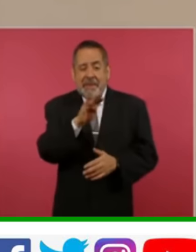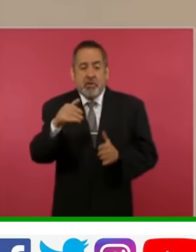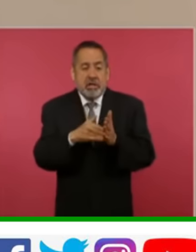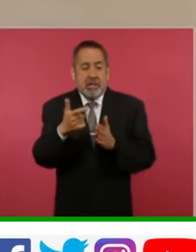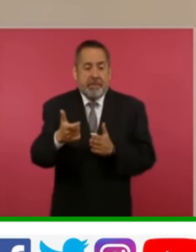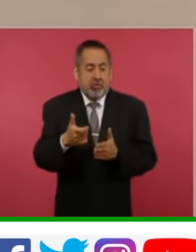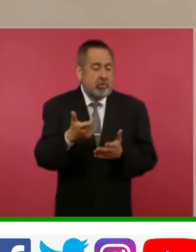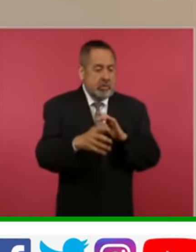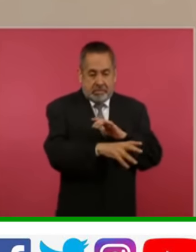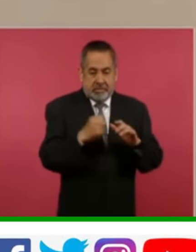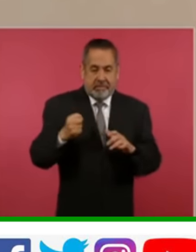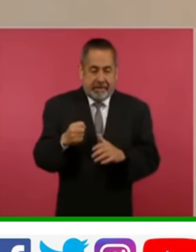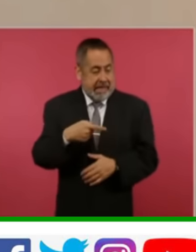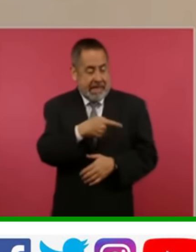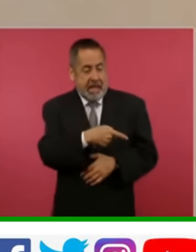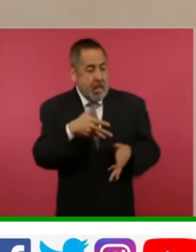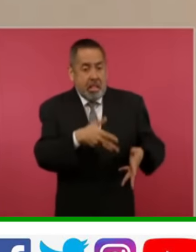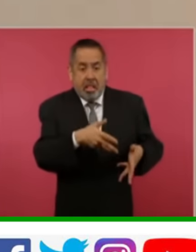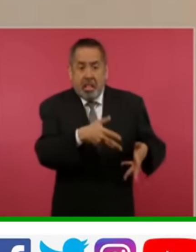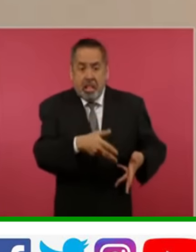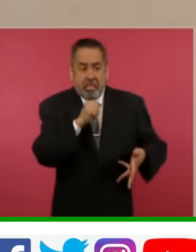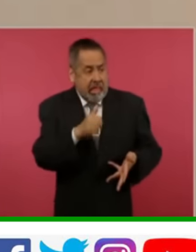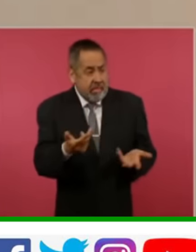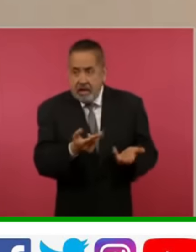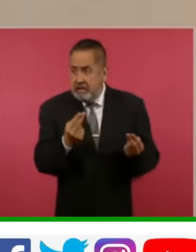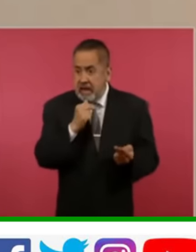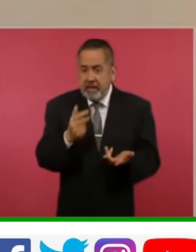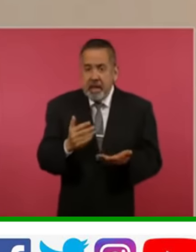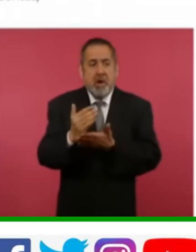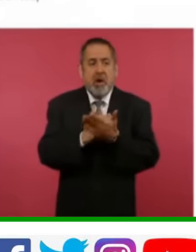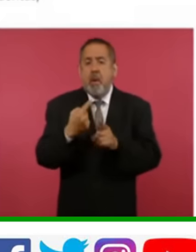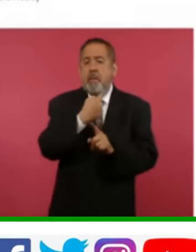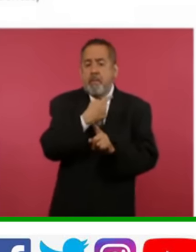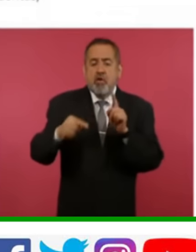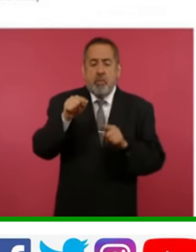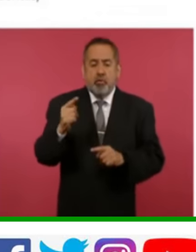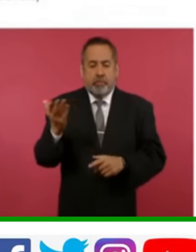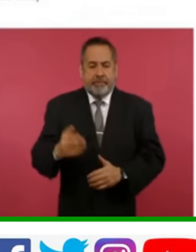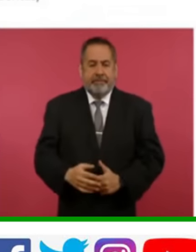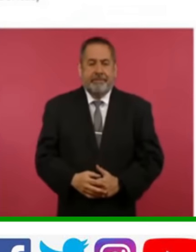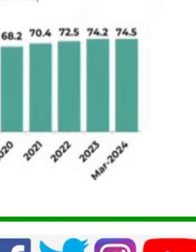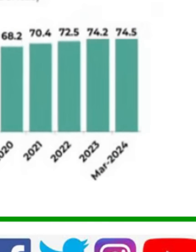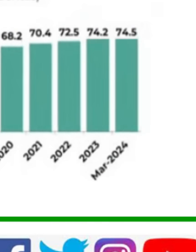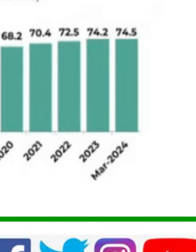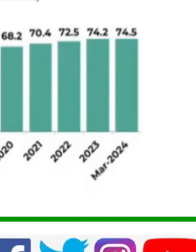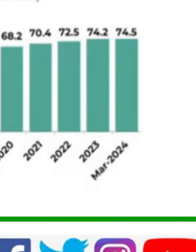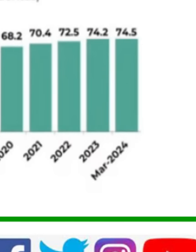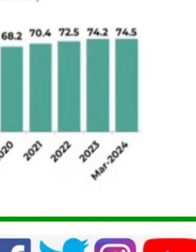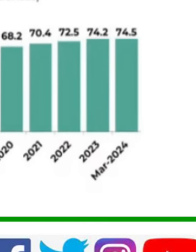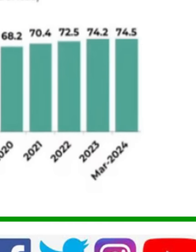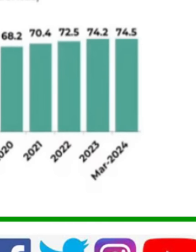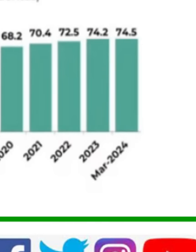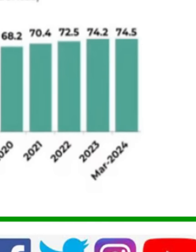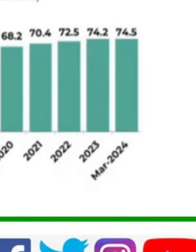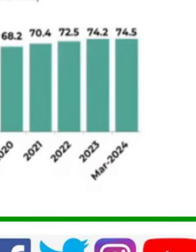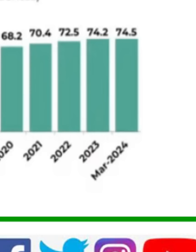las cuentas inactivas corresponden a menos de medio punto porcentual del activo neto del total del sistema. En la siguiente lámina podrán